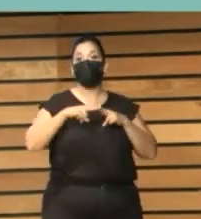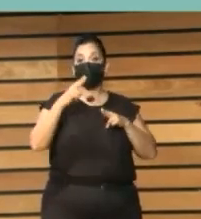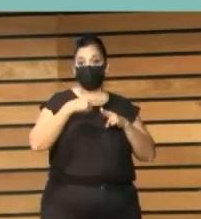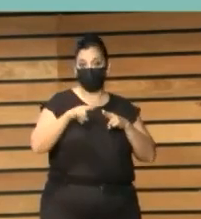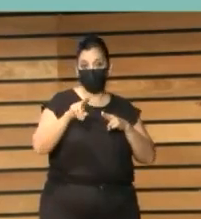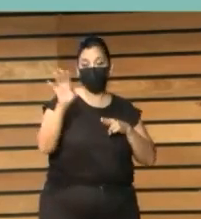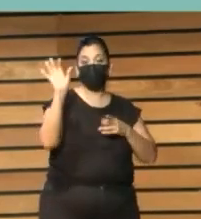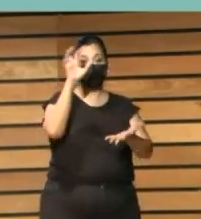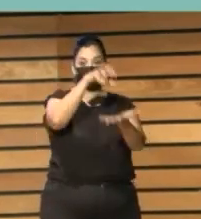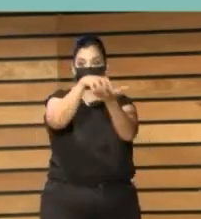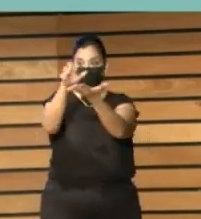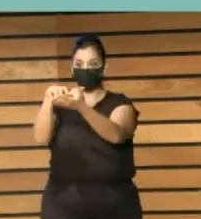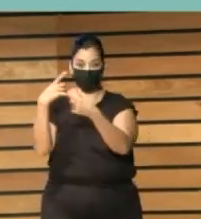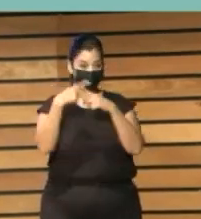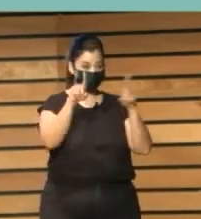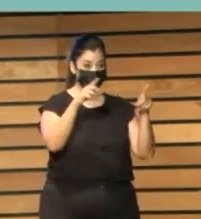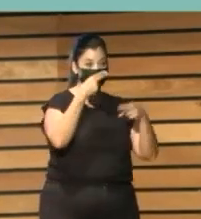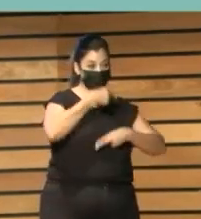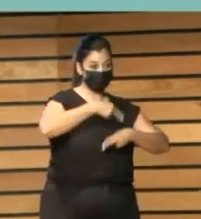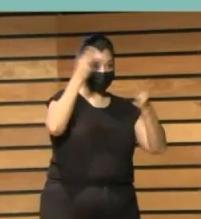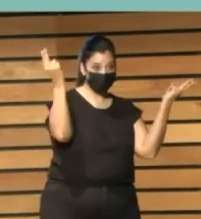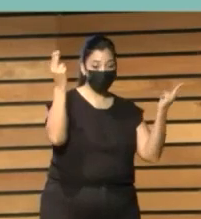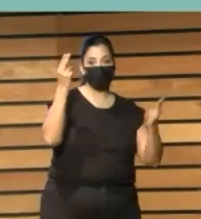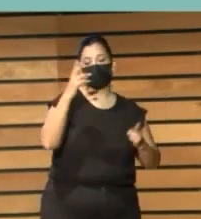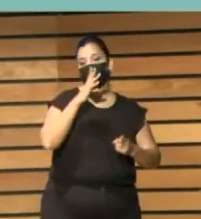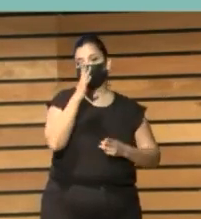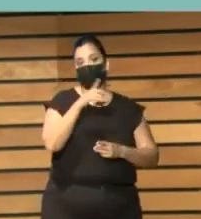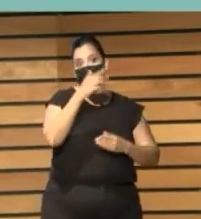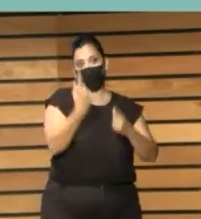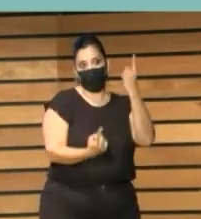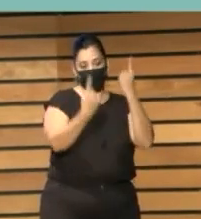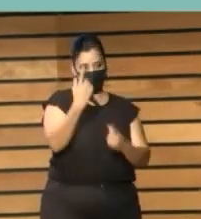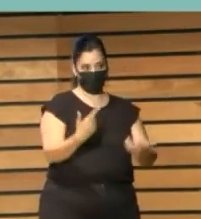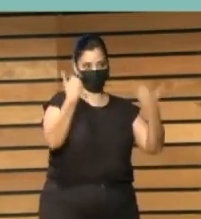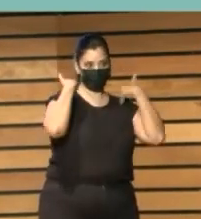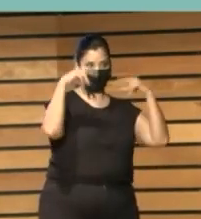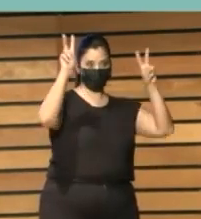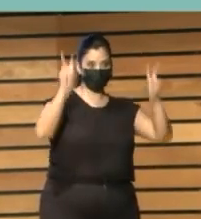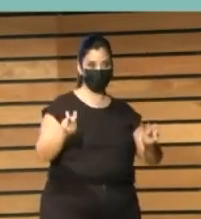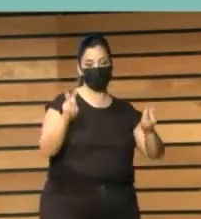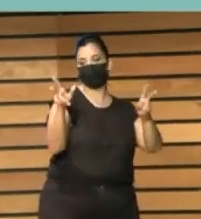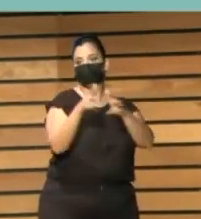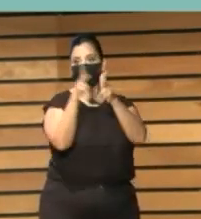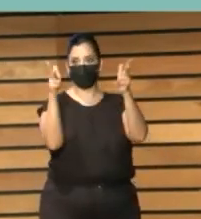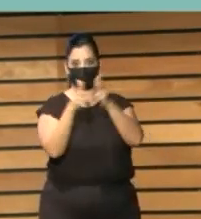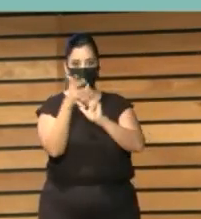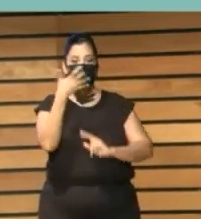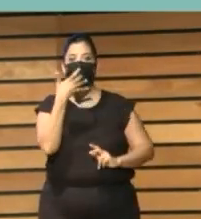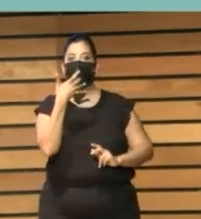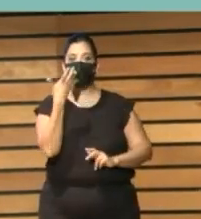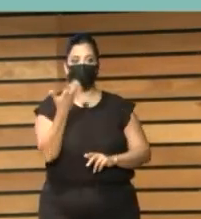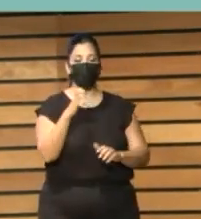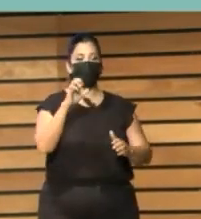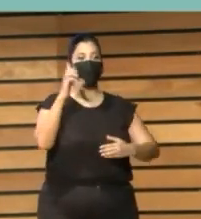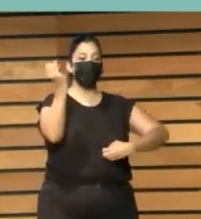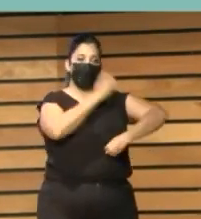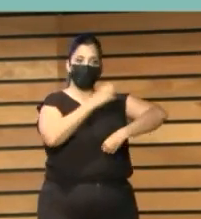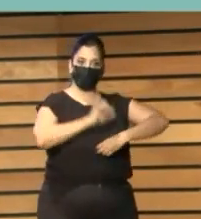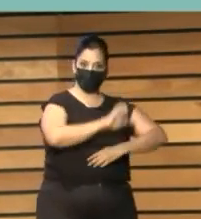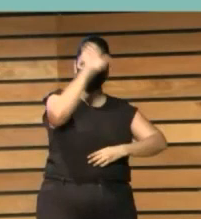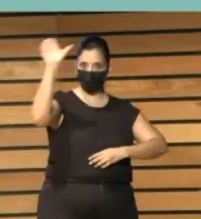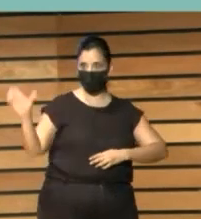que lo conozcan las entidades que puedan tener responsabilidad con el Plan Nacional y con el empleo de los fondos europeos en España.